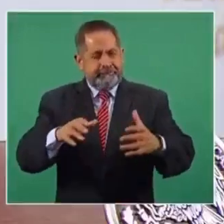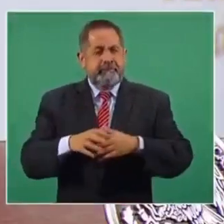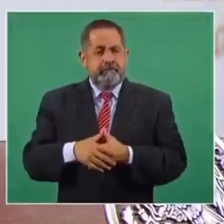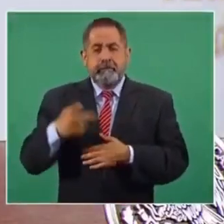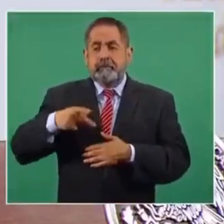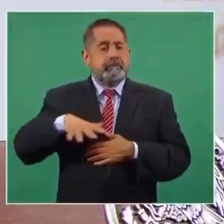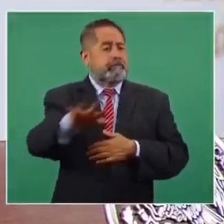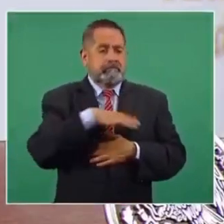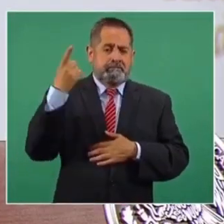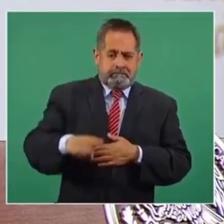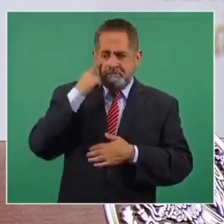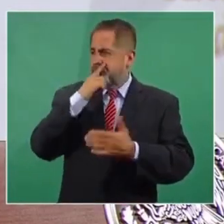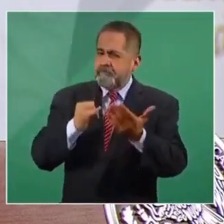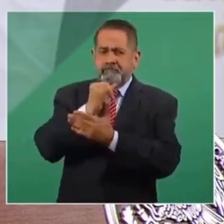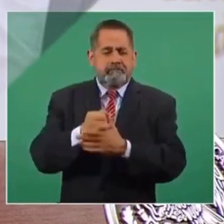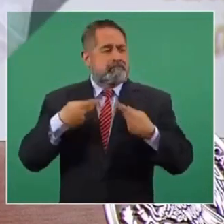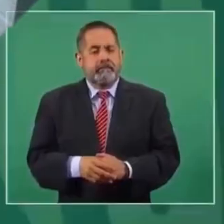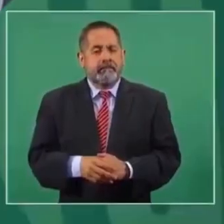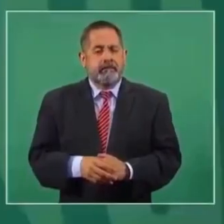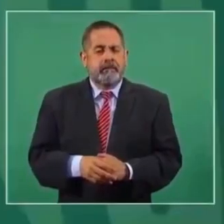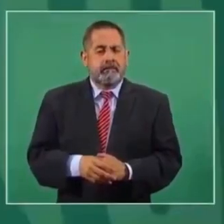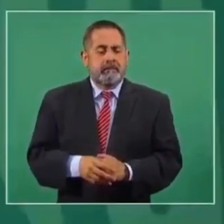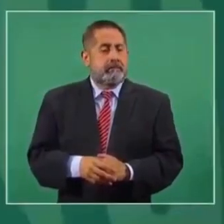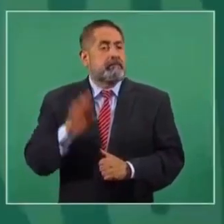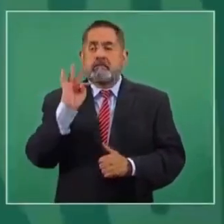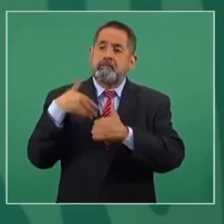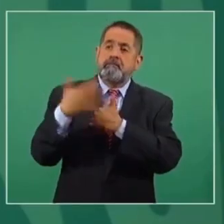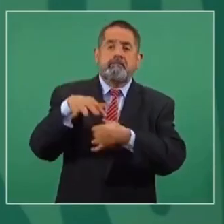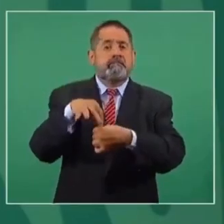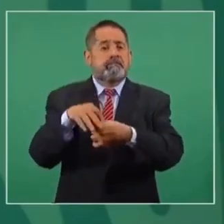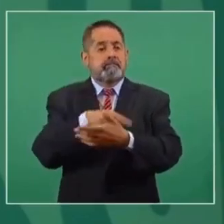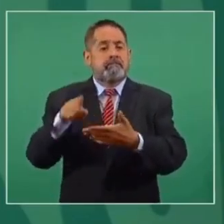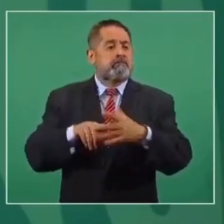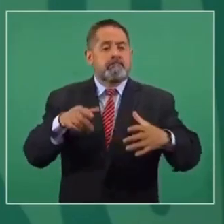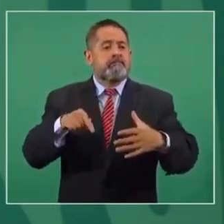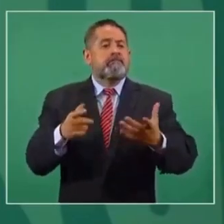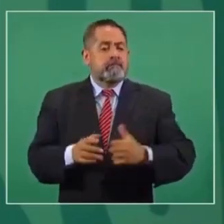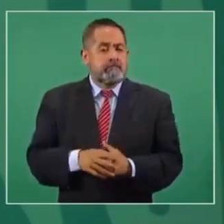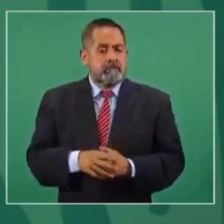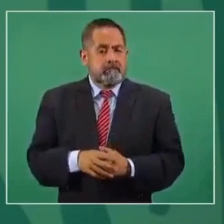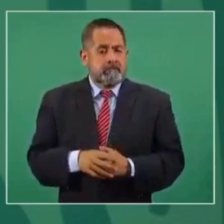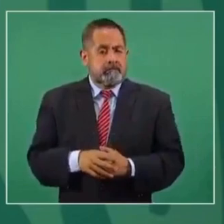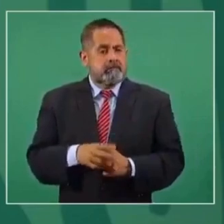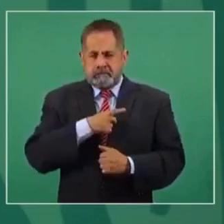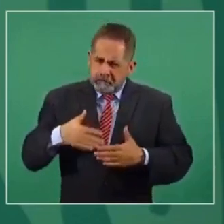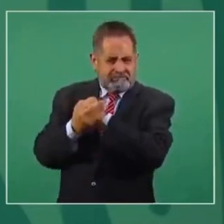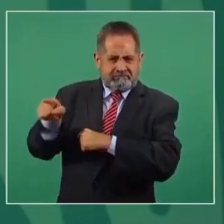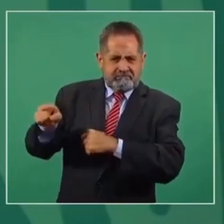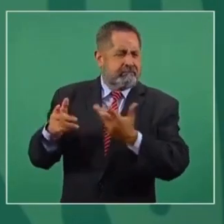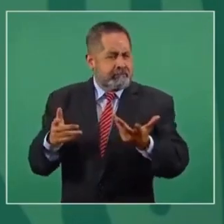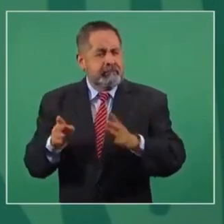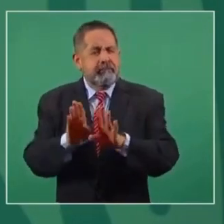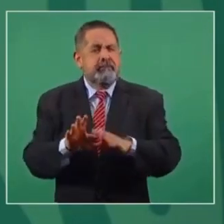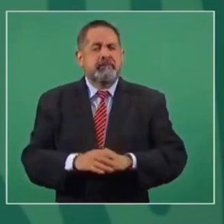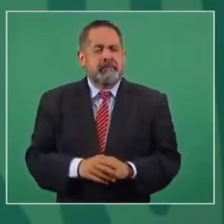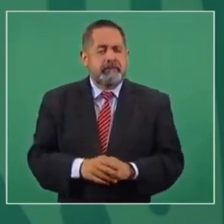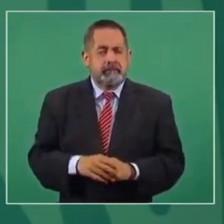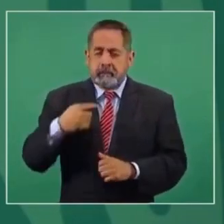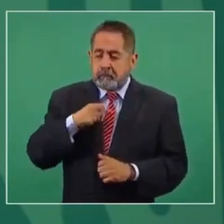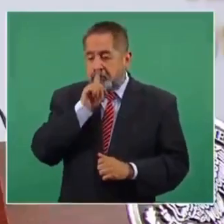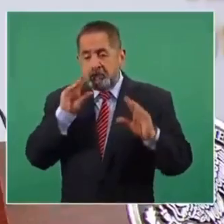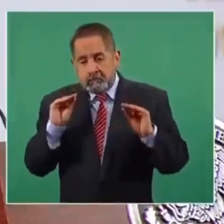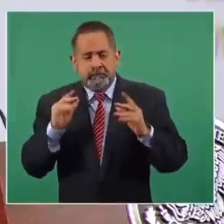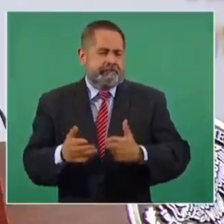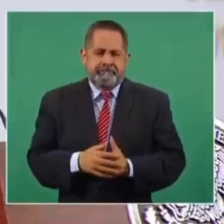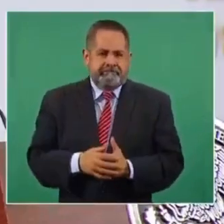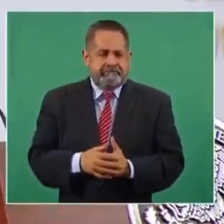El pueblo decide en la democracia, el pueblo manda. Si hay una elección, hay que tenerle confianza al pueblo. ¿Cómo me voy a quedar callado